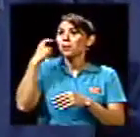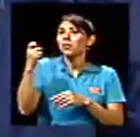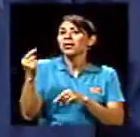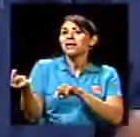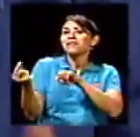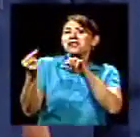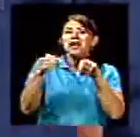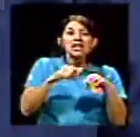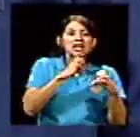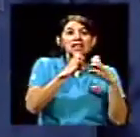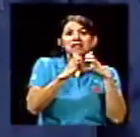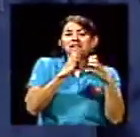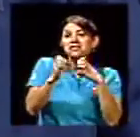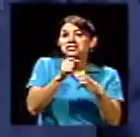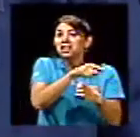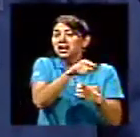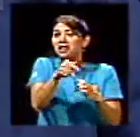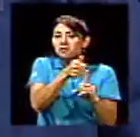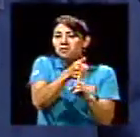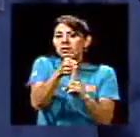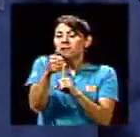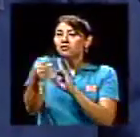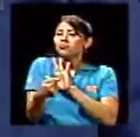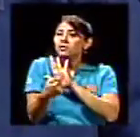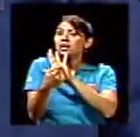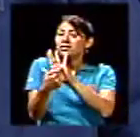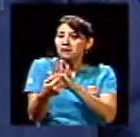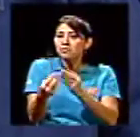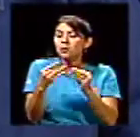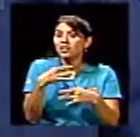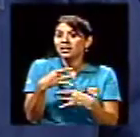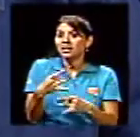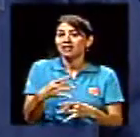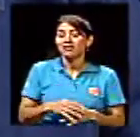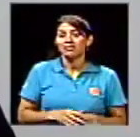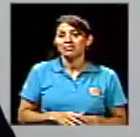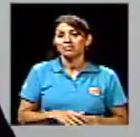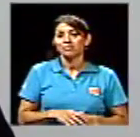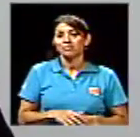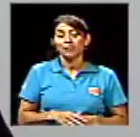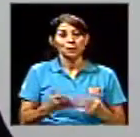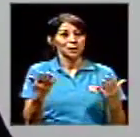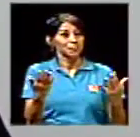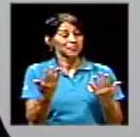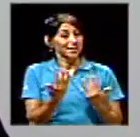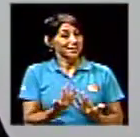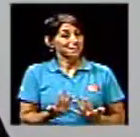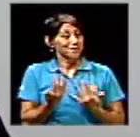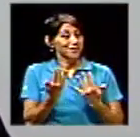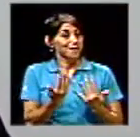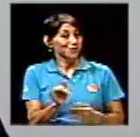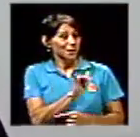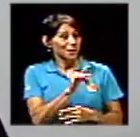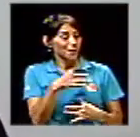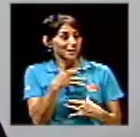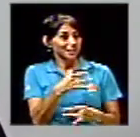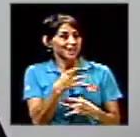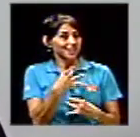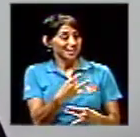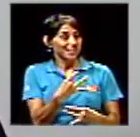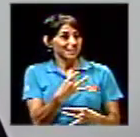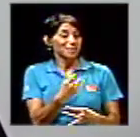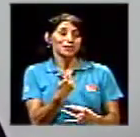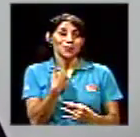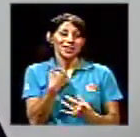ellos hacen las presentaciones. Ha sido bien interesante. Sí, sí. Pues esperamos que interesante sea lo que el canal